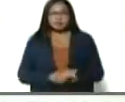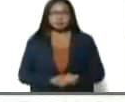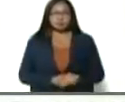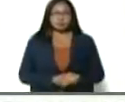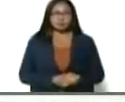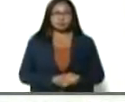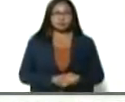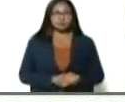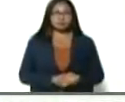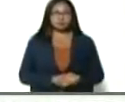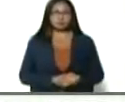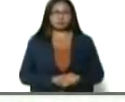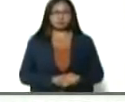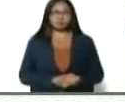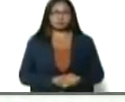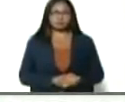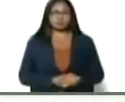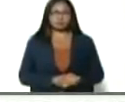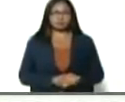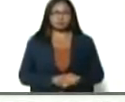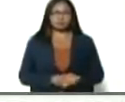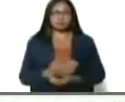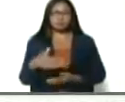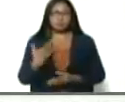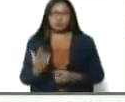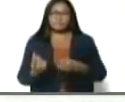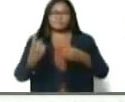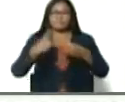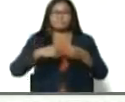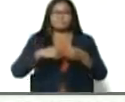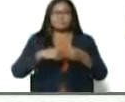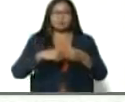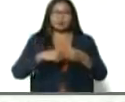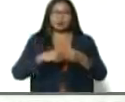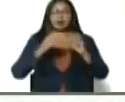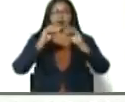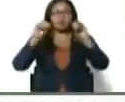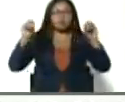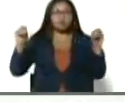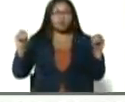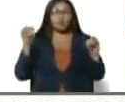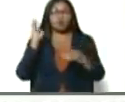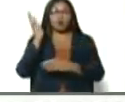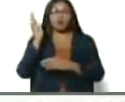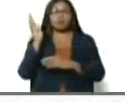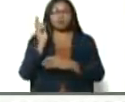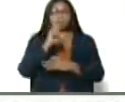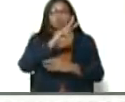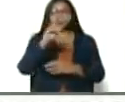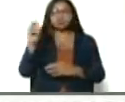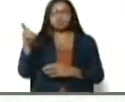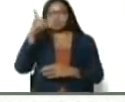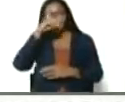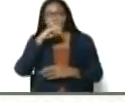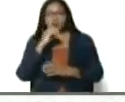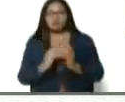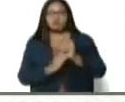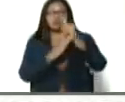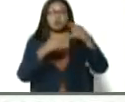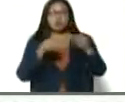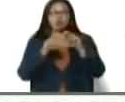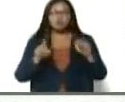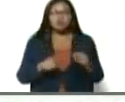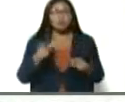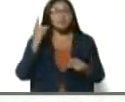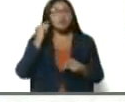¿Verdad? Pueden ir incorporándose a las convocatorias del Congreso Bicentenario con lideresas como